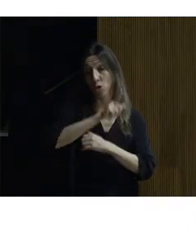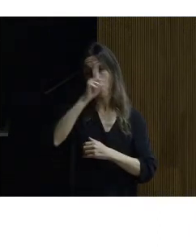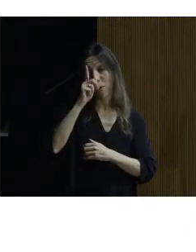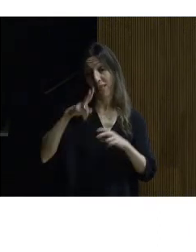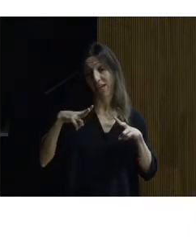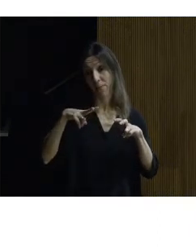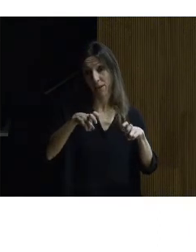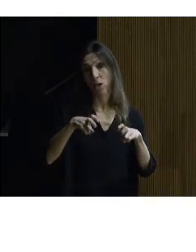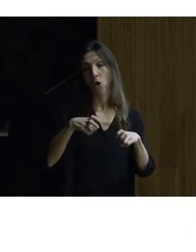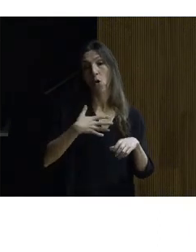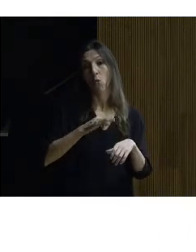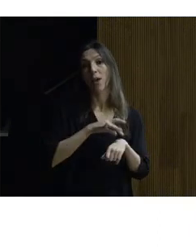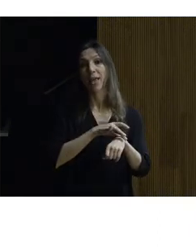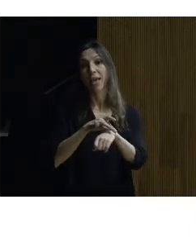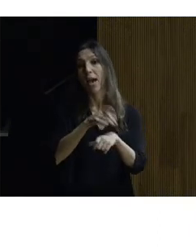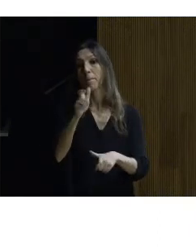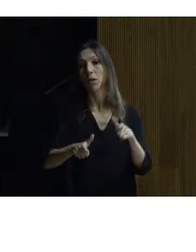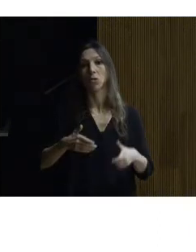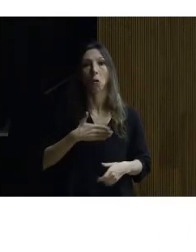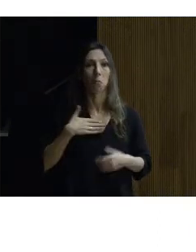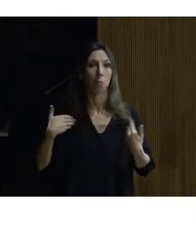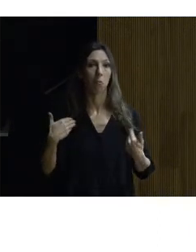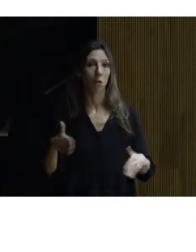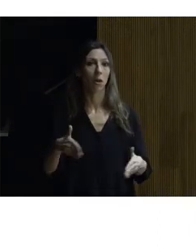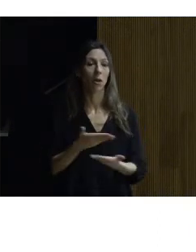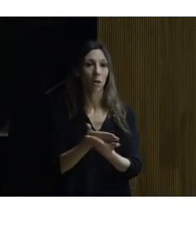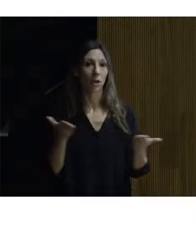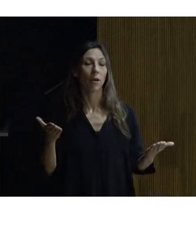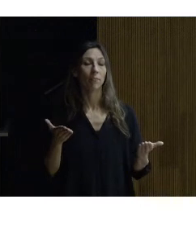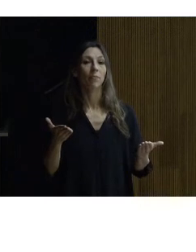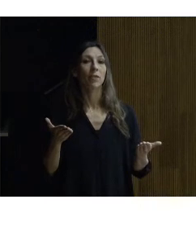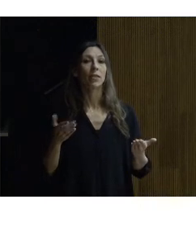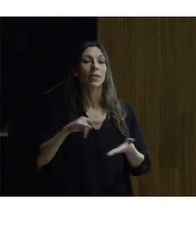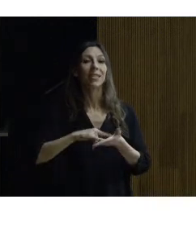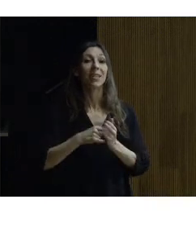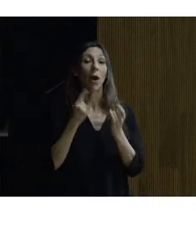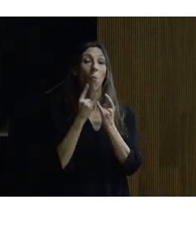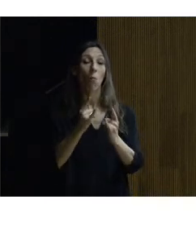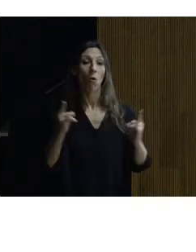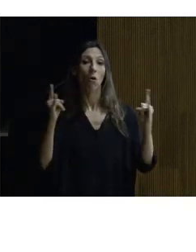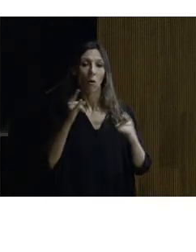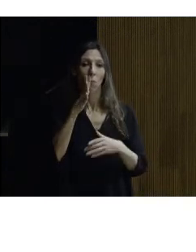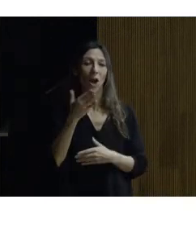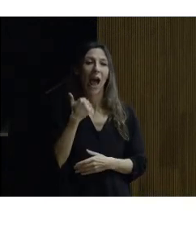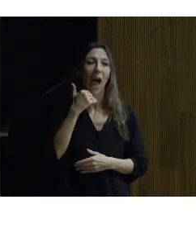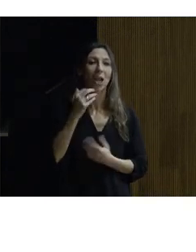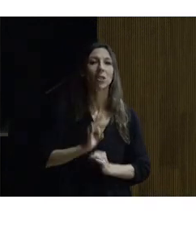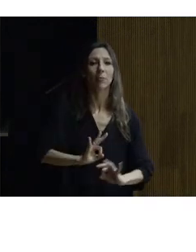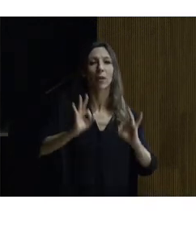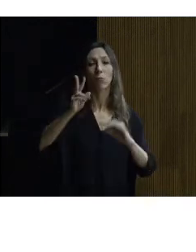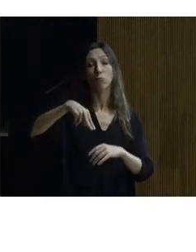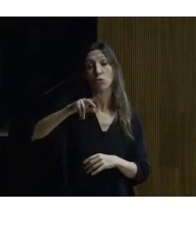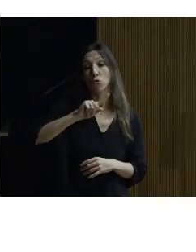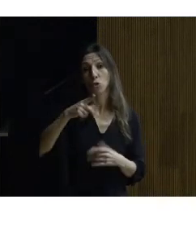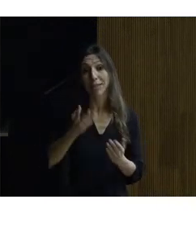a cualquier persona utilizando como sistema de transmisión de audio el bucle magnético porque no es algo específico o que se inventara